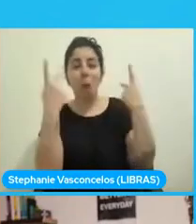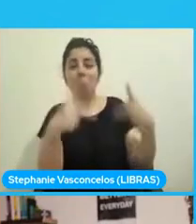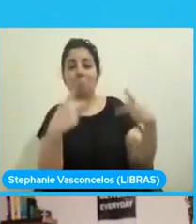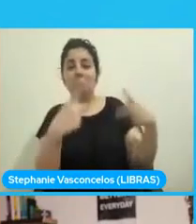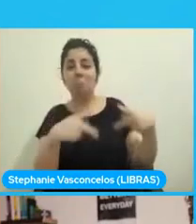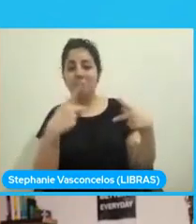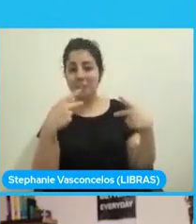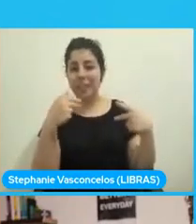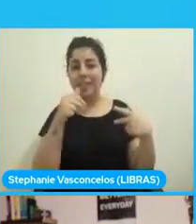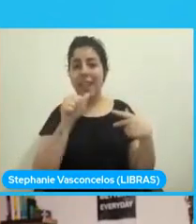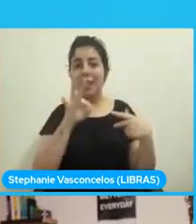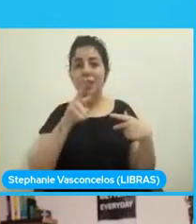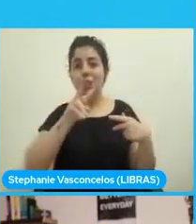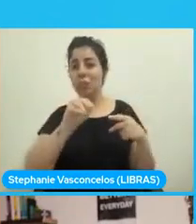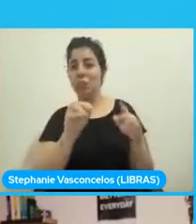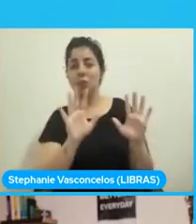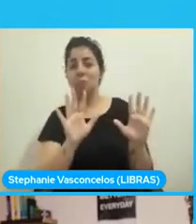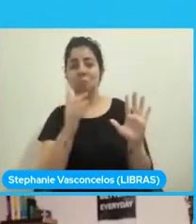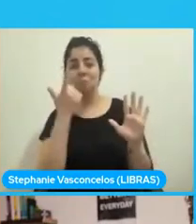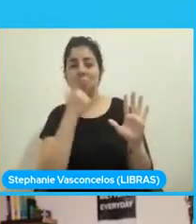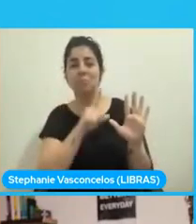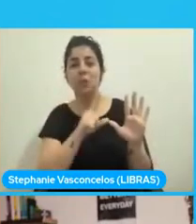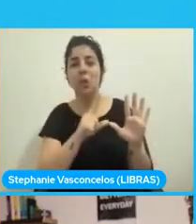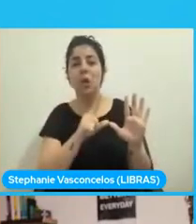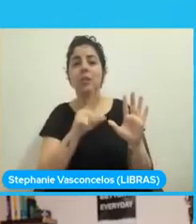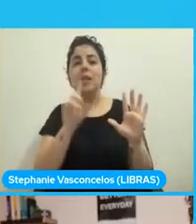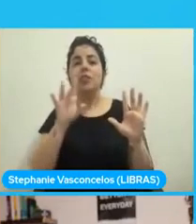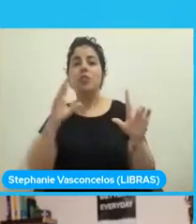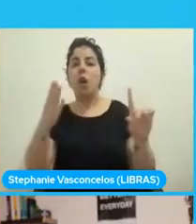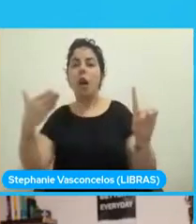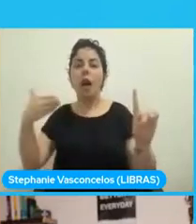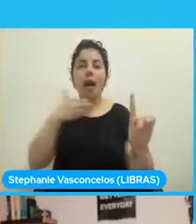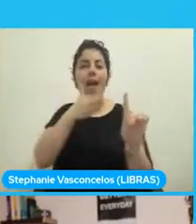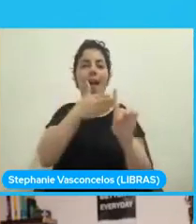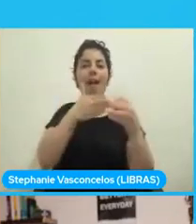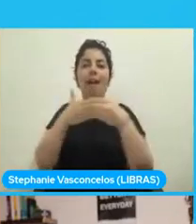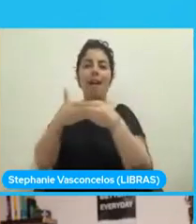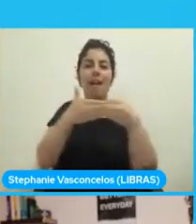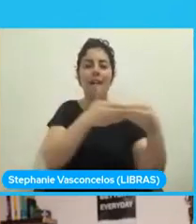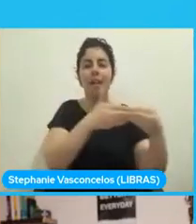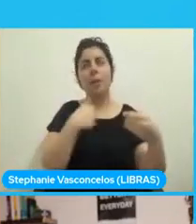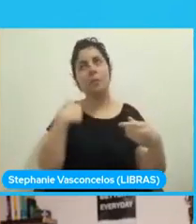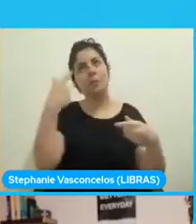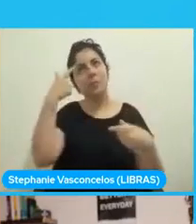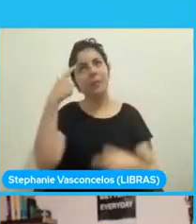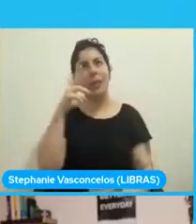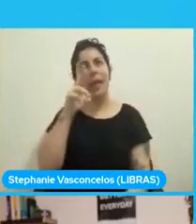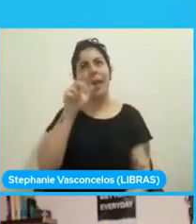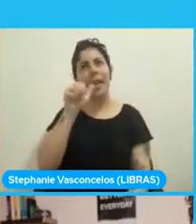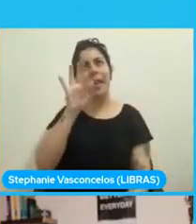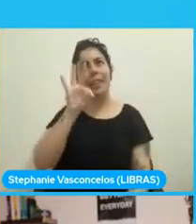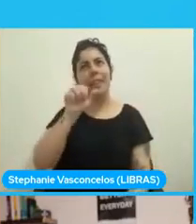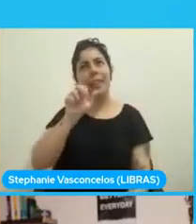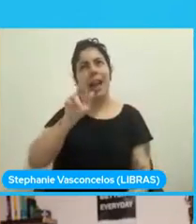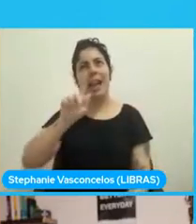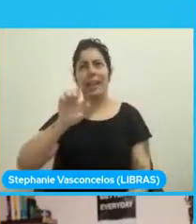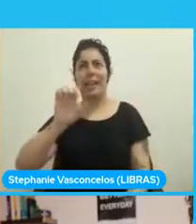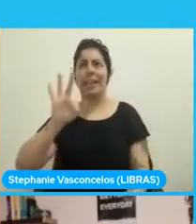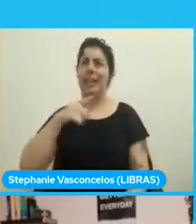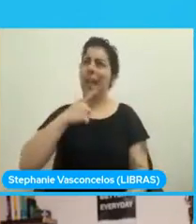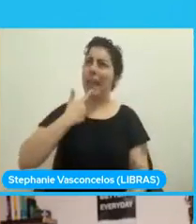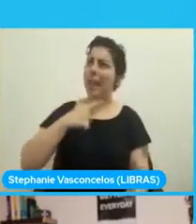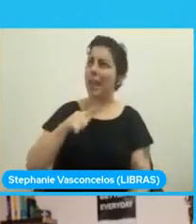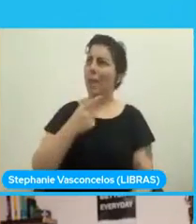haciéndole un retargeting. Y quiero buscar una palabra en español para retarget, porque es una conferencia en español.